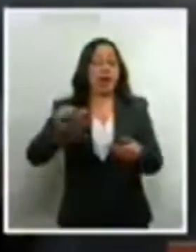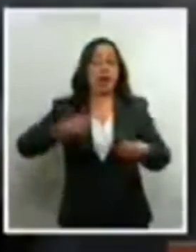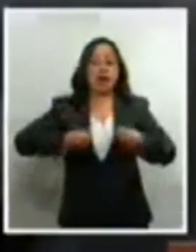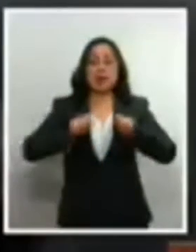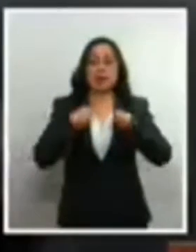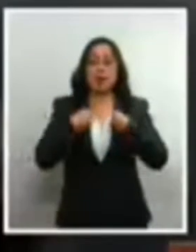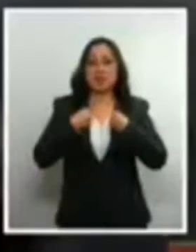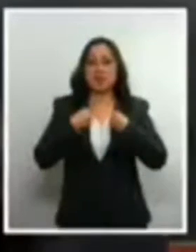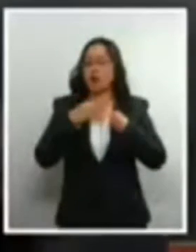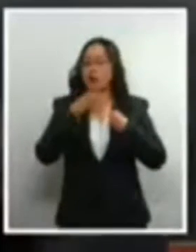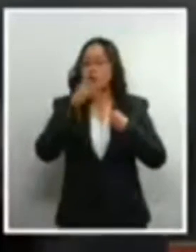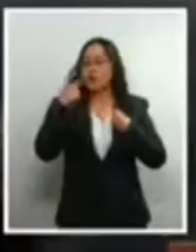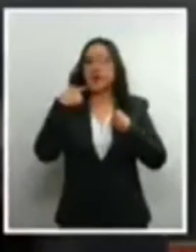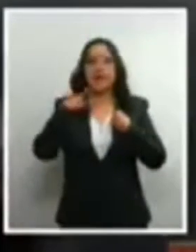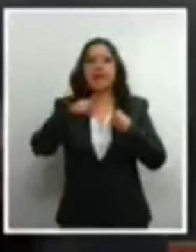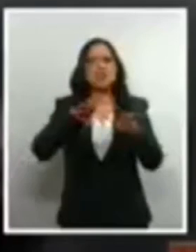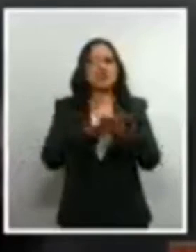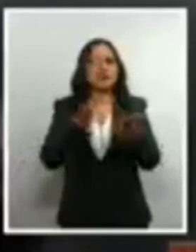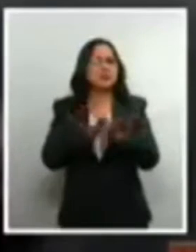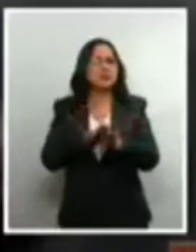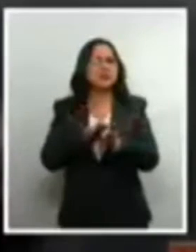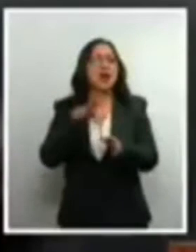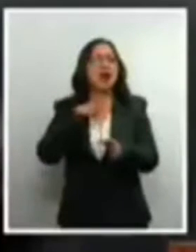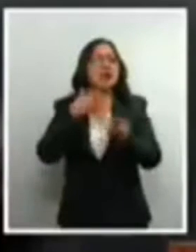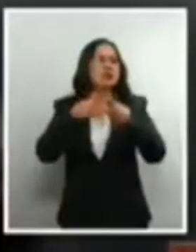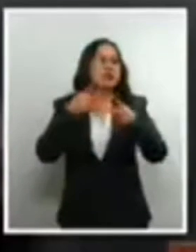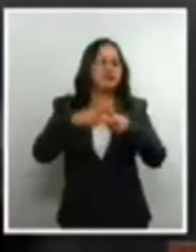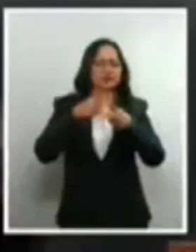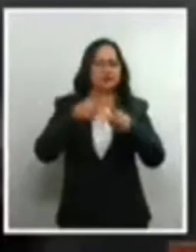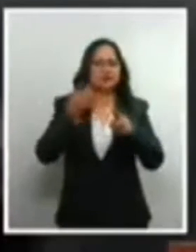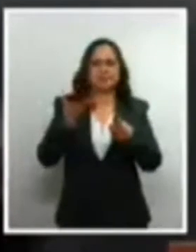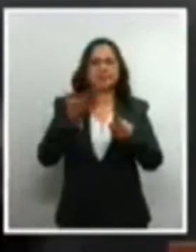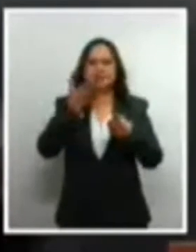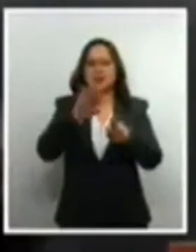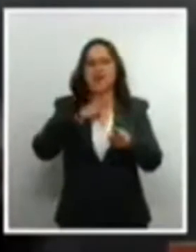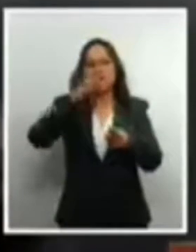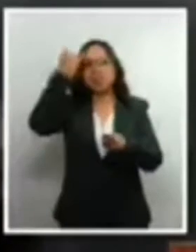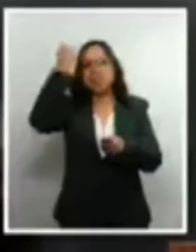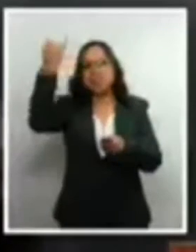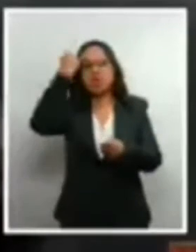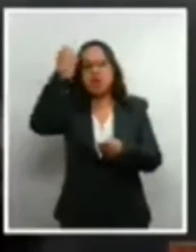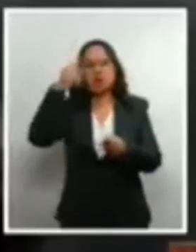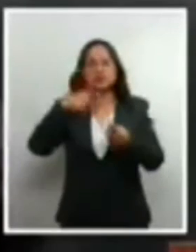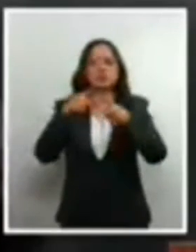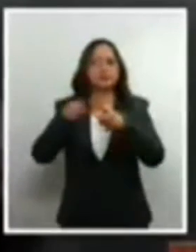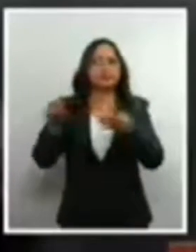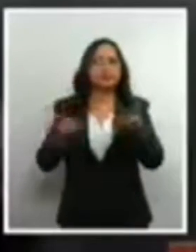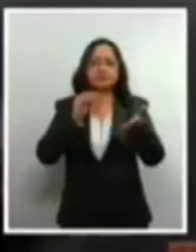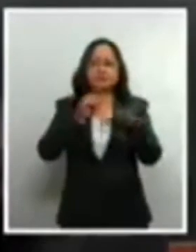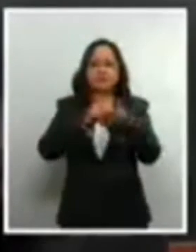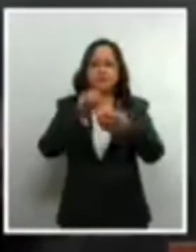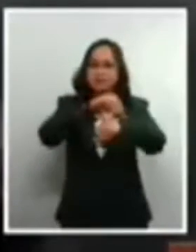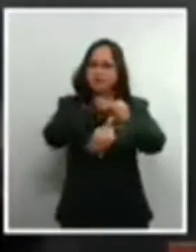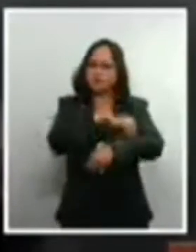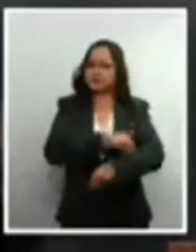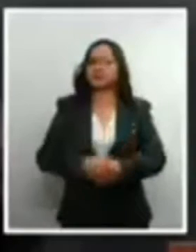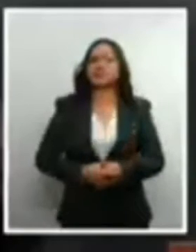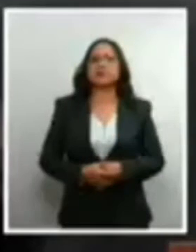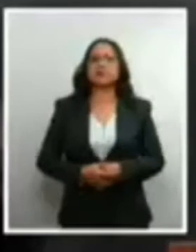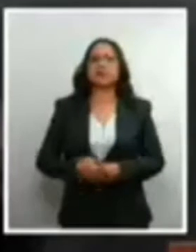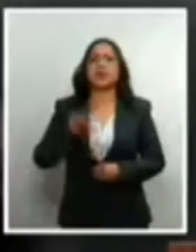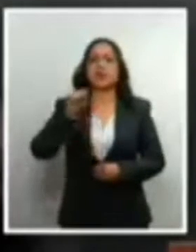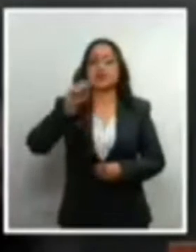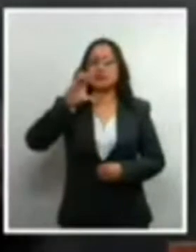Constitución, se han planteado de manera destacada los siguientes argumentos. Uno, que la Suprema